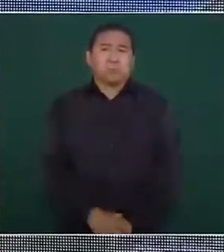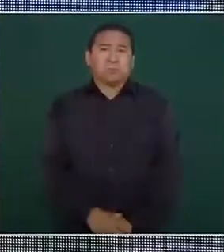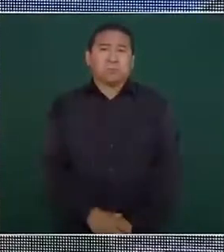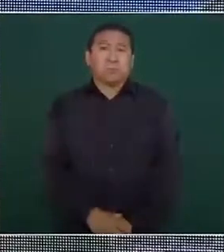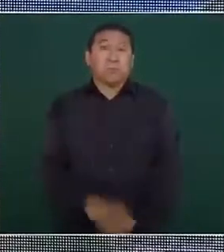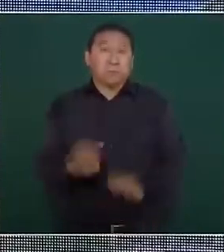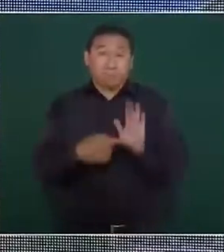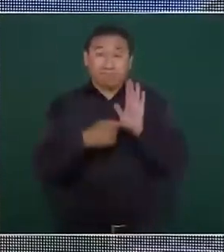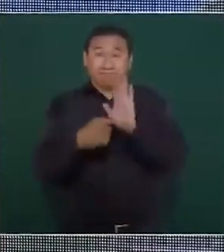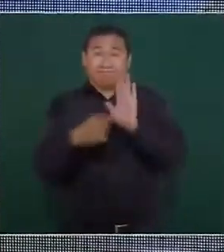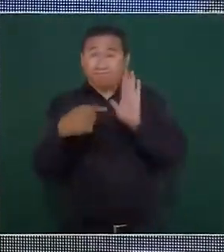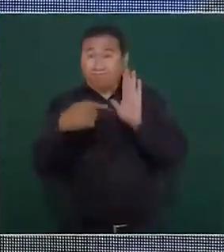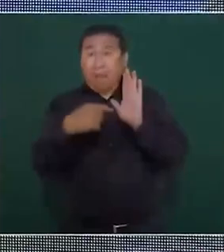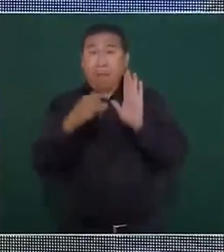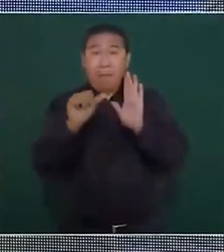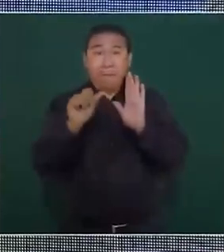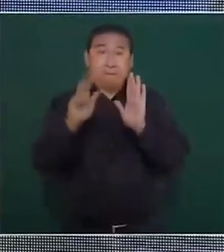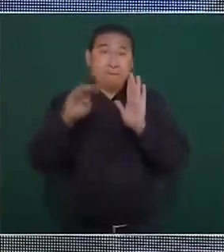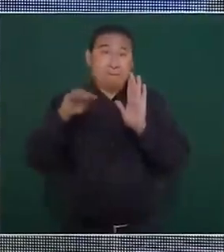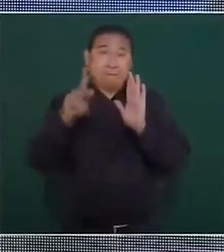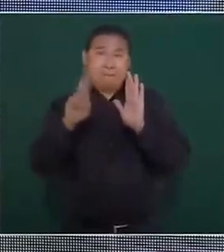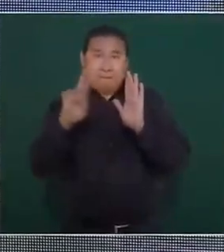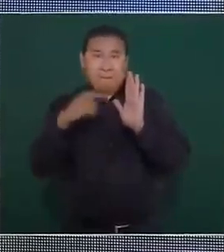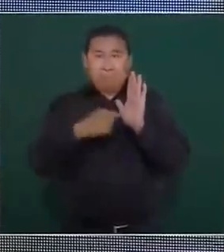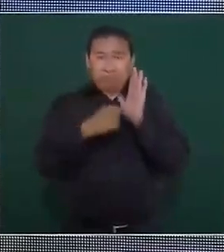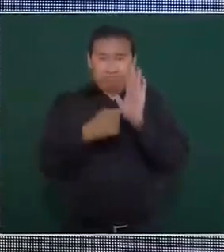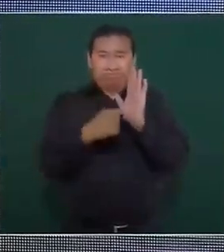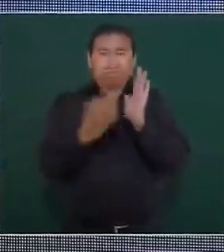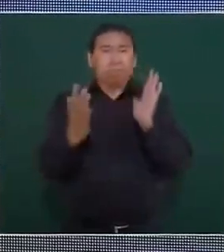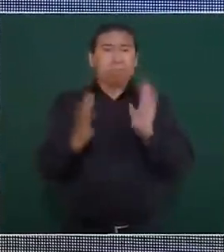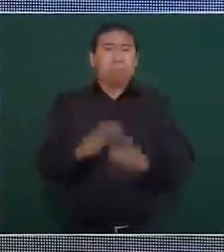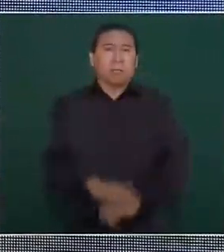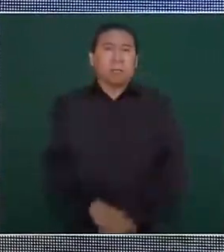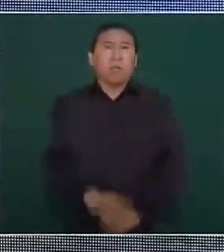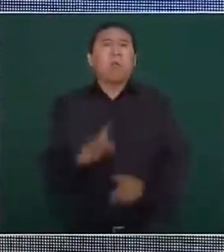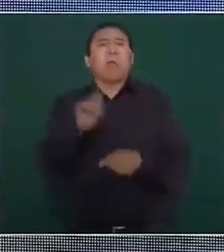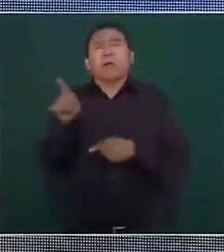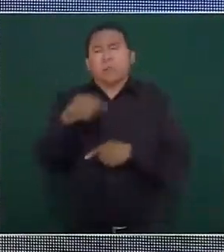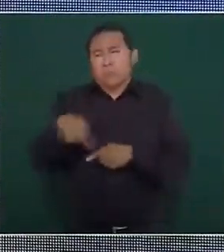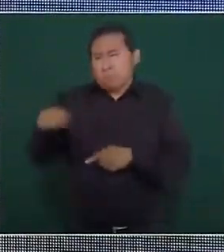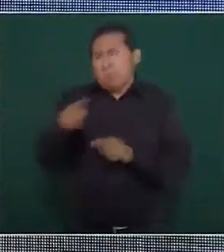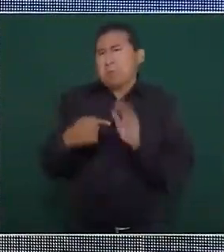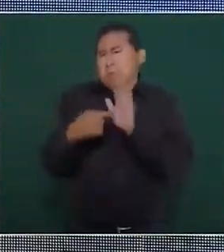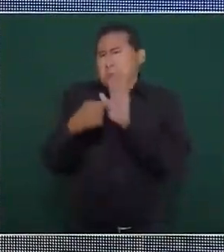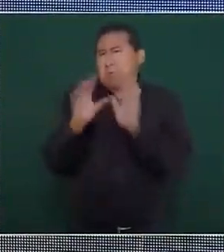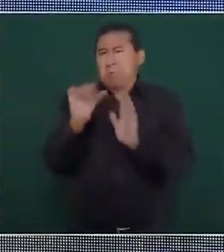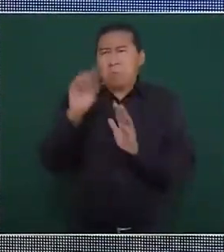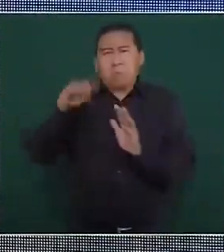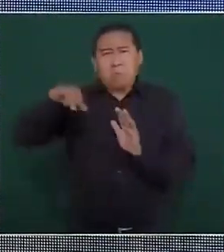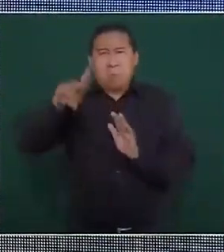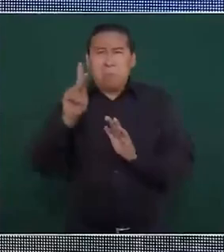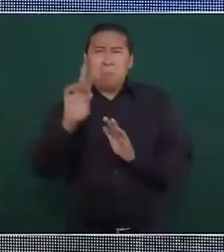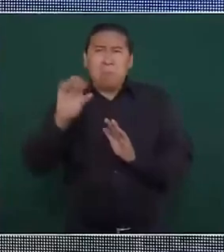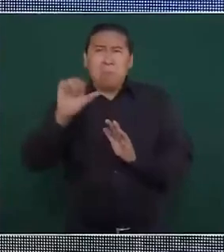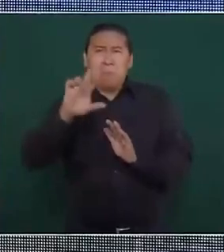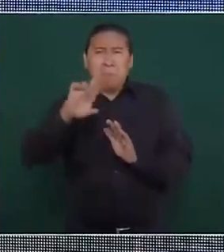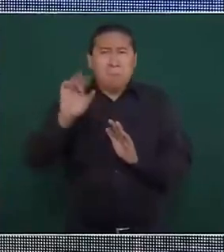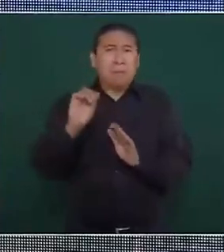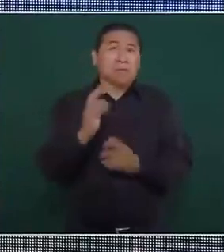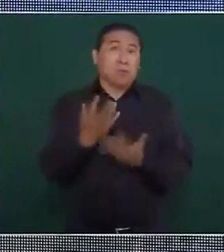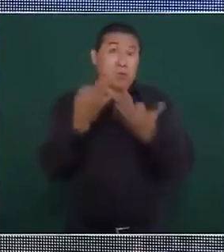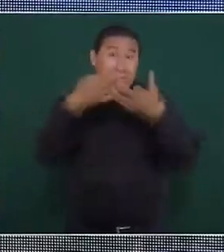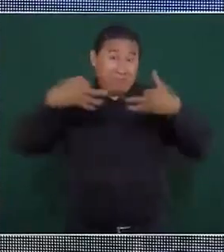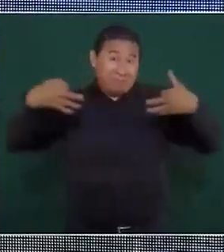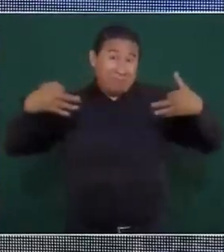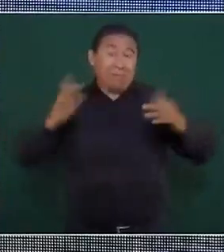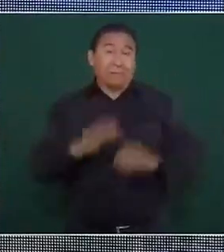que haya amparos o que se vayan amparos por expropiaciones